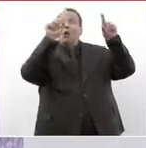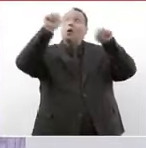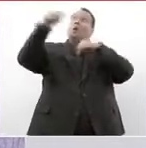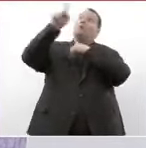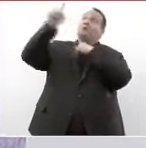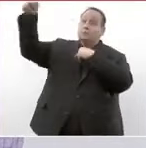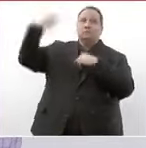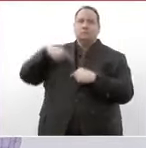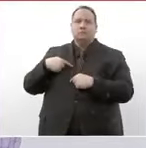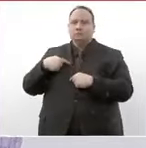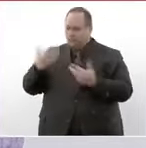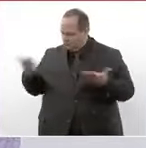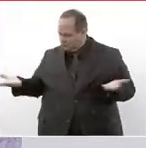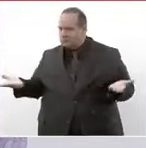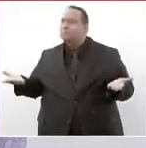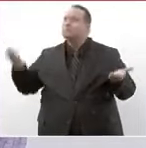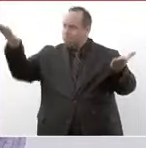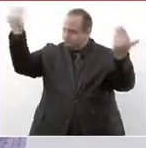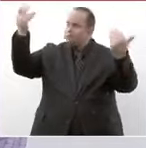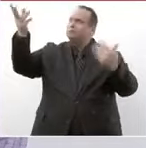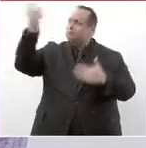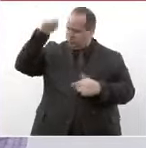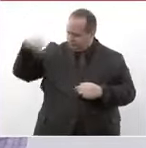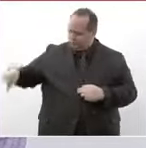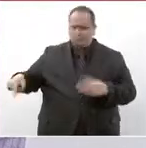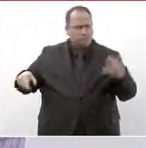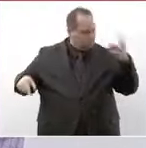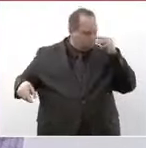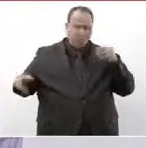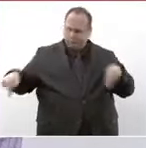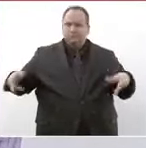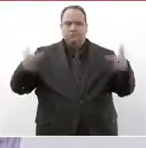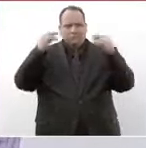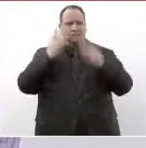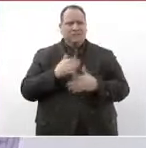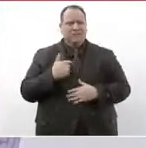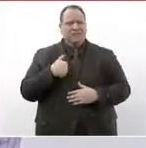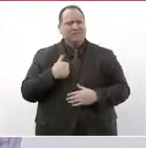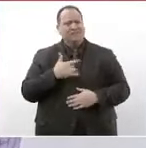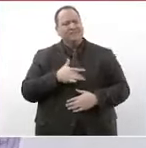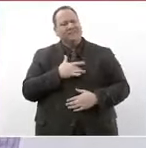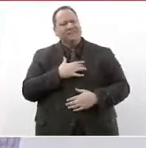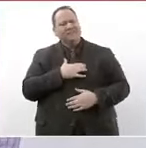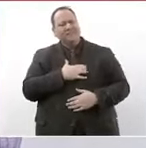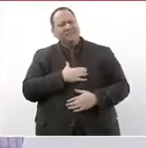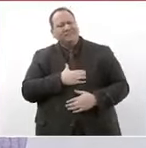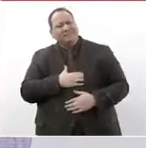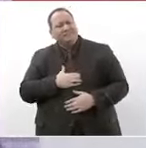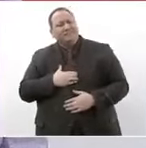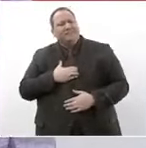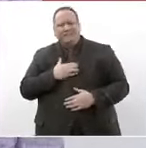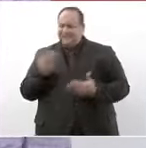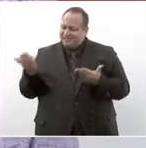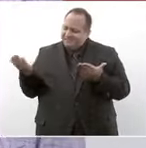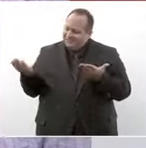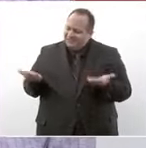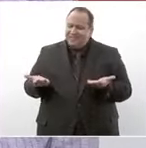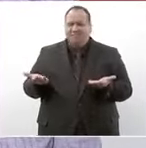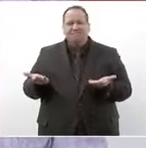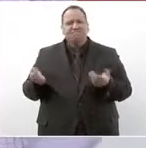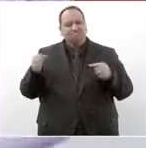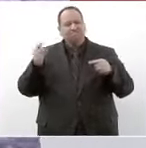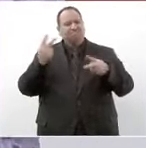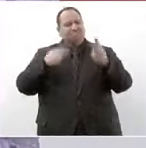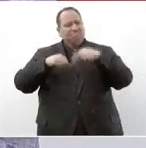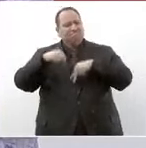extranjero tengan para que aprendan me da mucho gusto estar aquí y